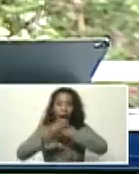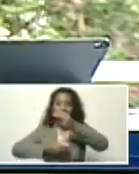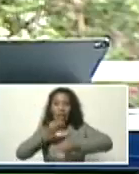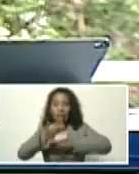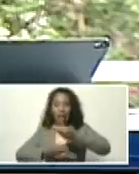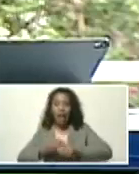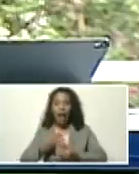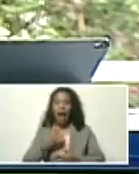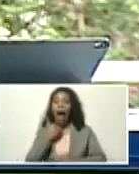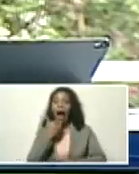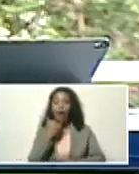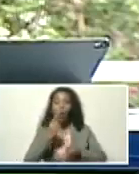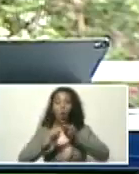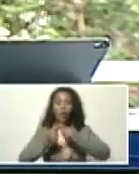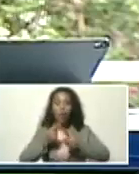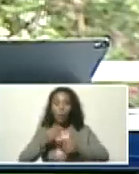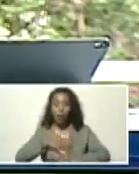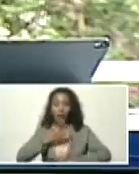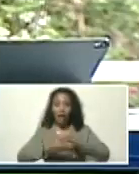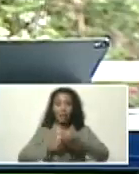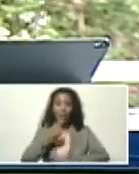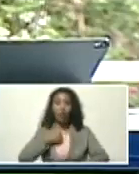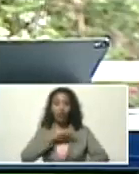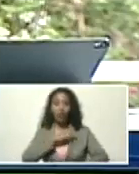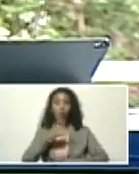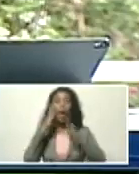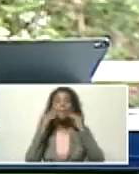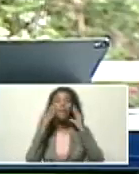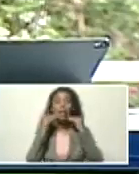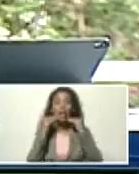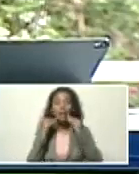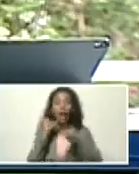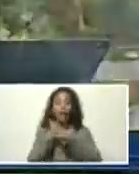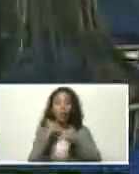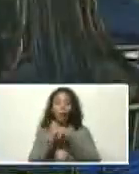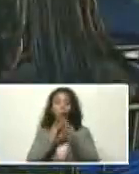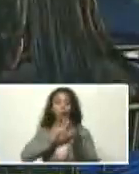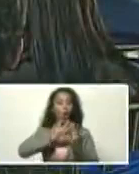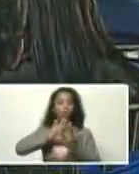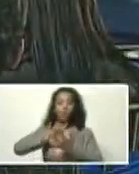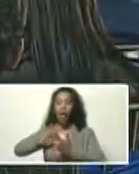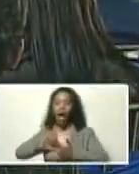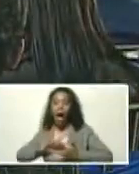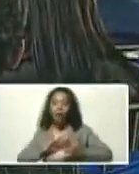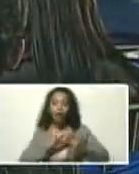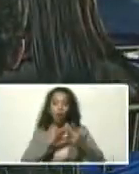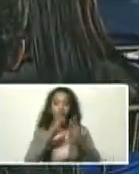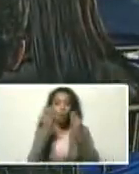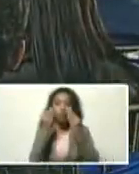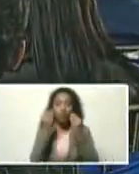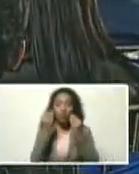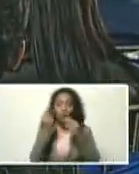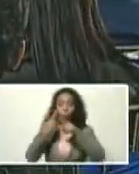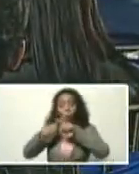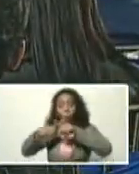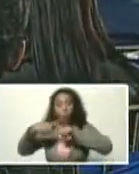aquí y de con nuestra experiencia conectarnos con la experiencia de muchos otros